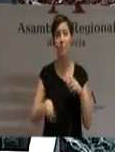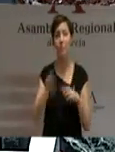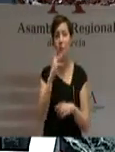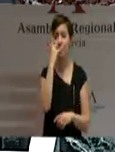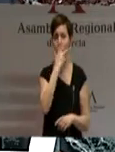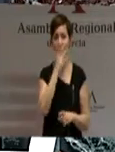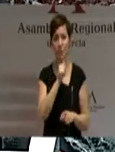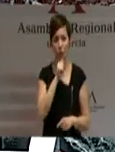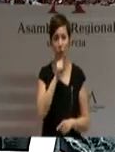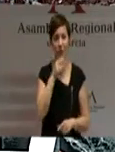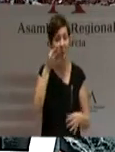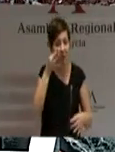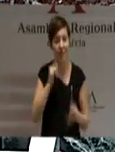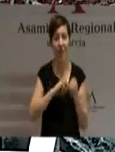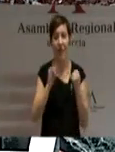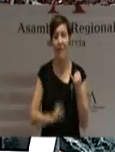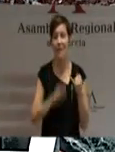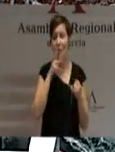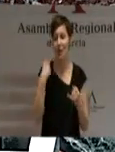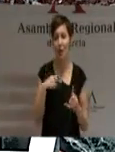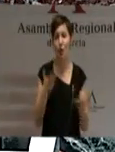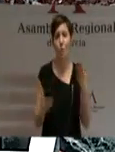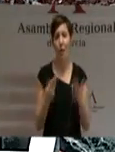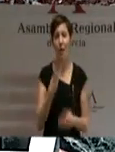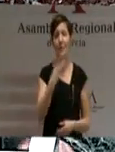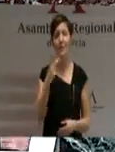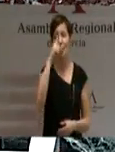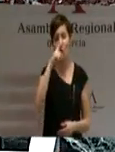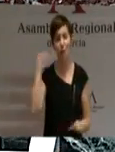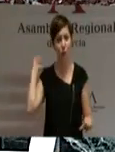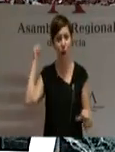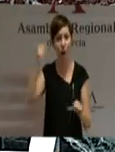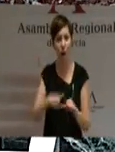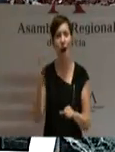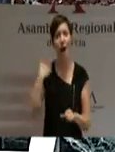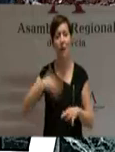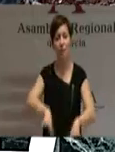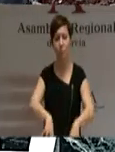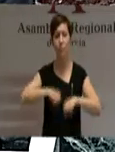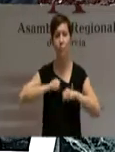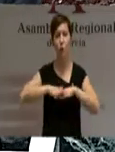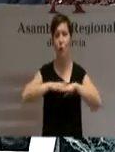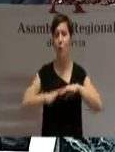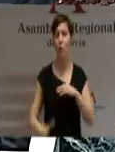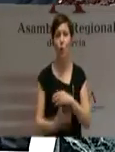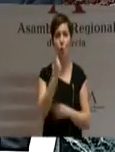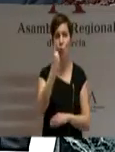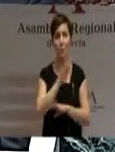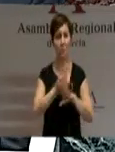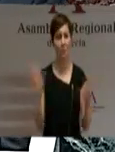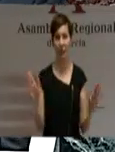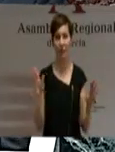en nada se parece a la realidad de hace 32 años, cuando éramos gobernados por un Estado centralista cuyas decisiones emanaban